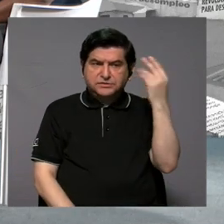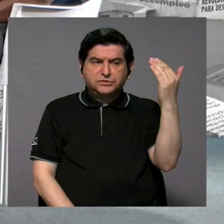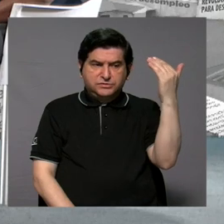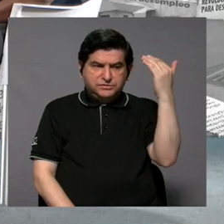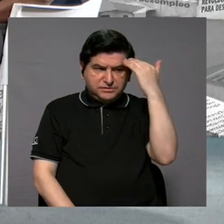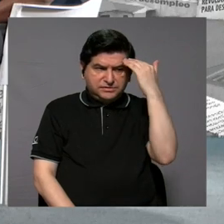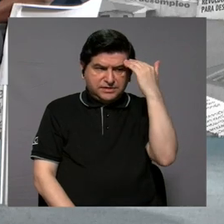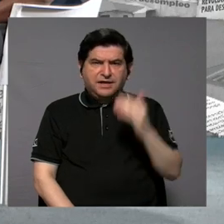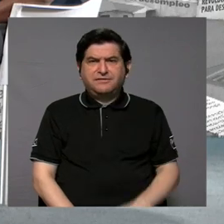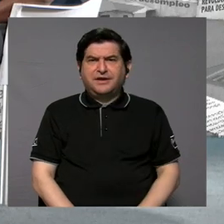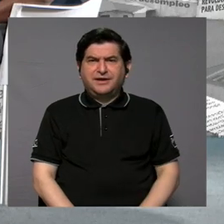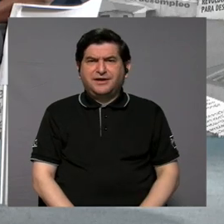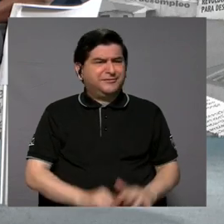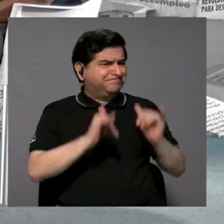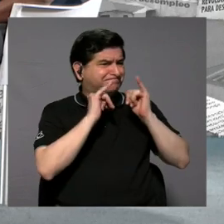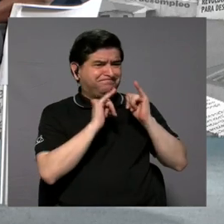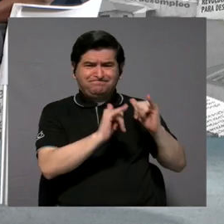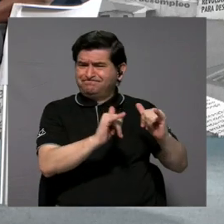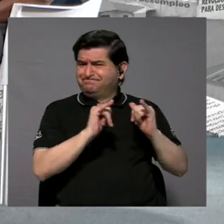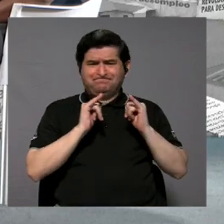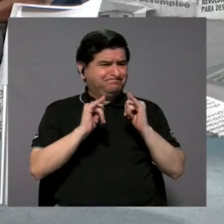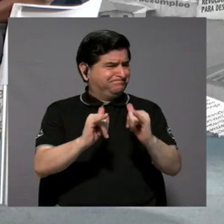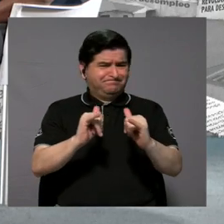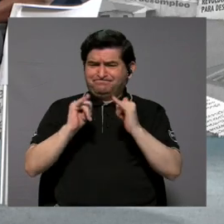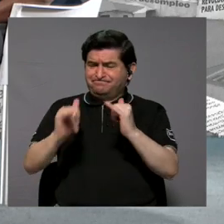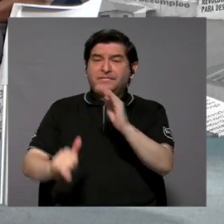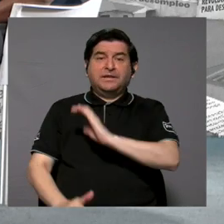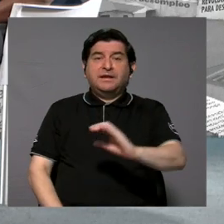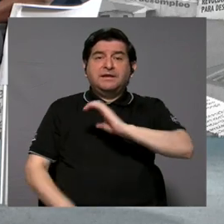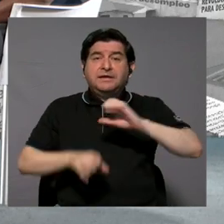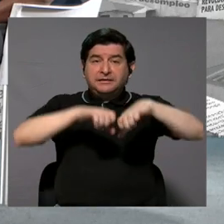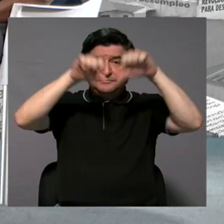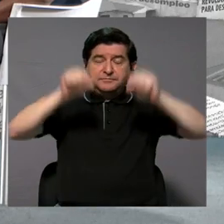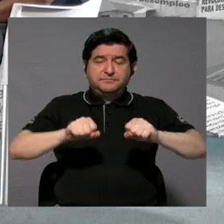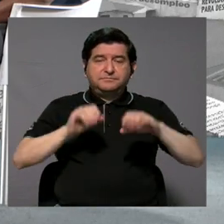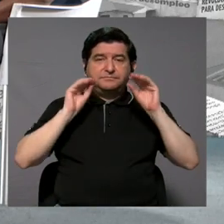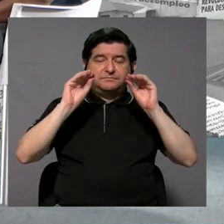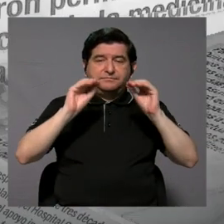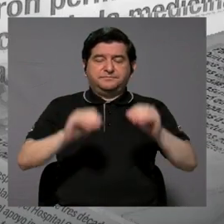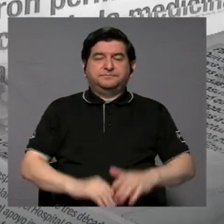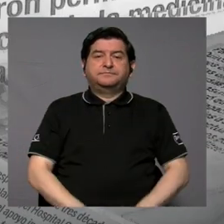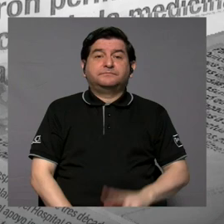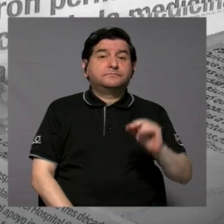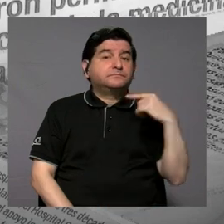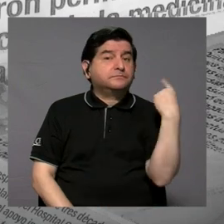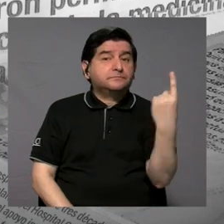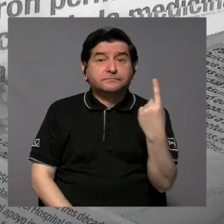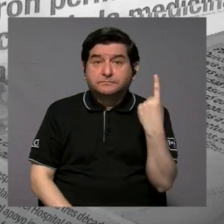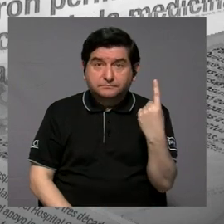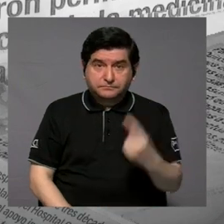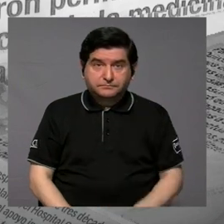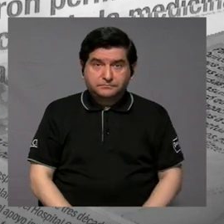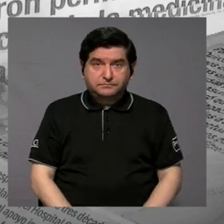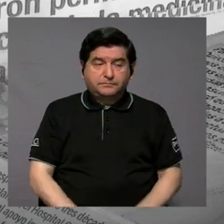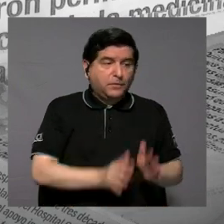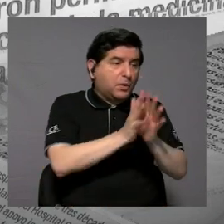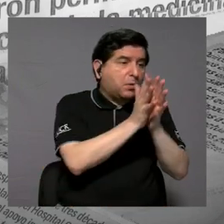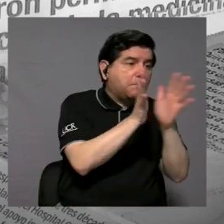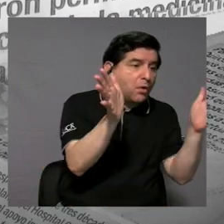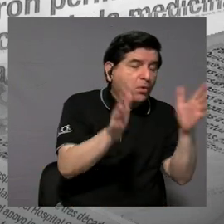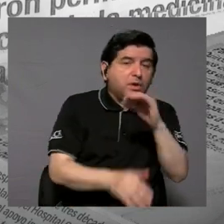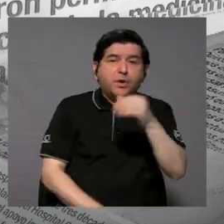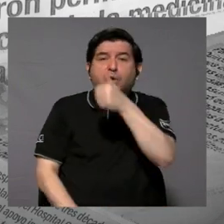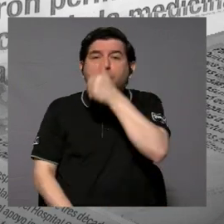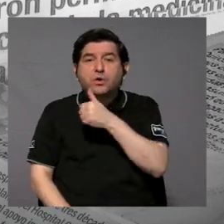sabemos que hay grandes desigualdades en términos de la calidad del sistema educativo, no solamente entre público y